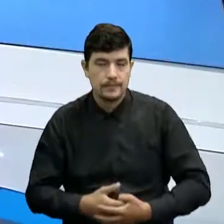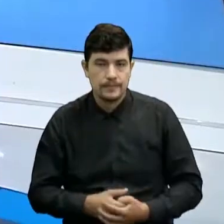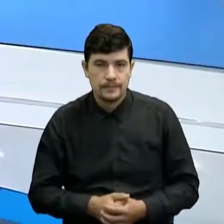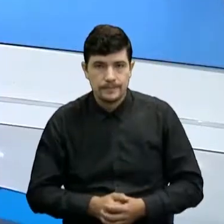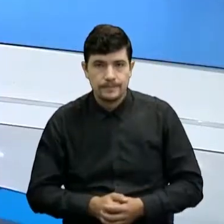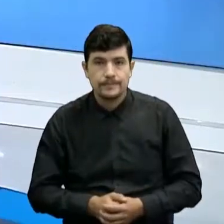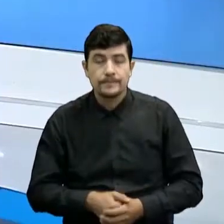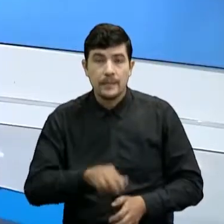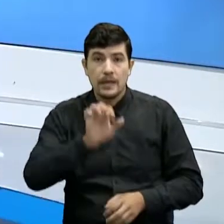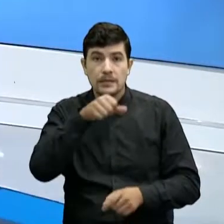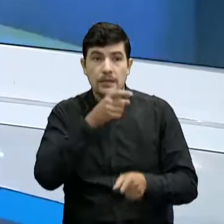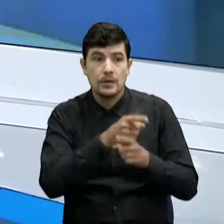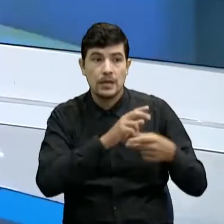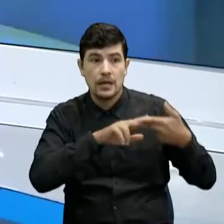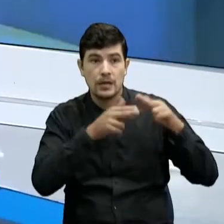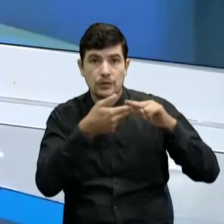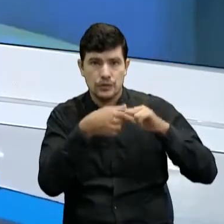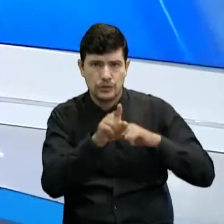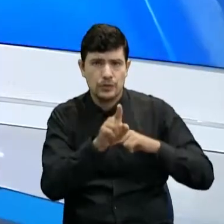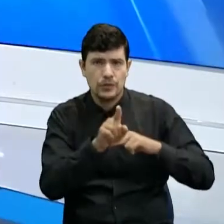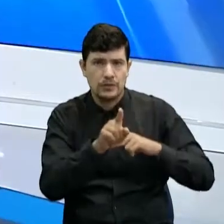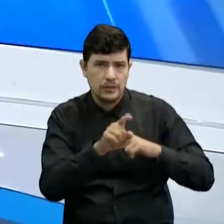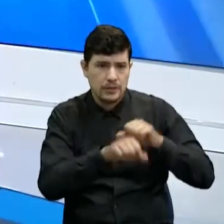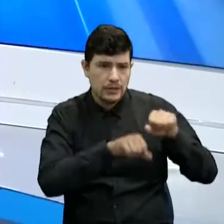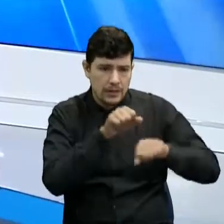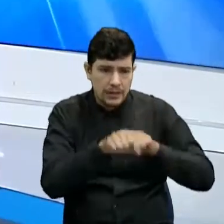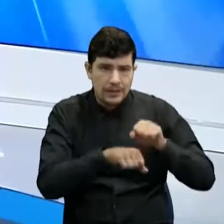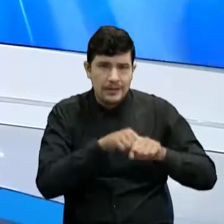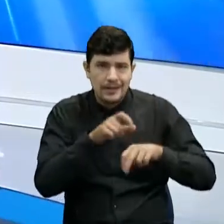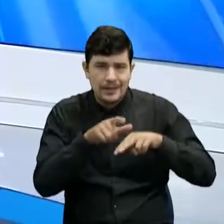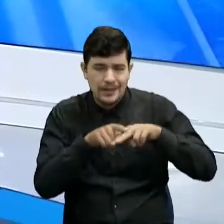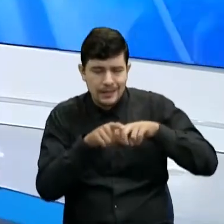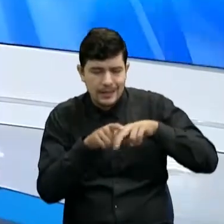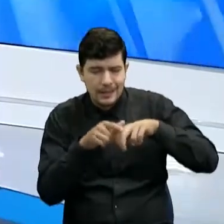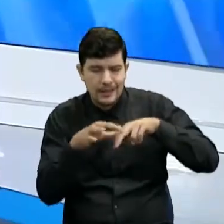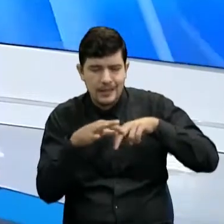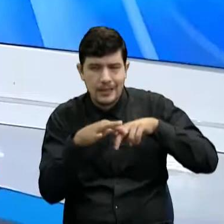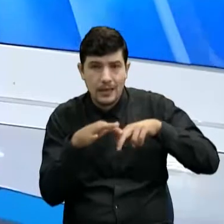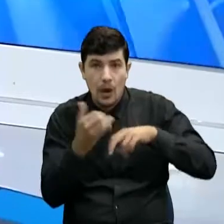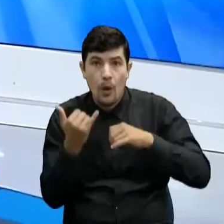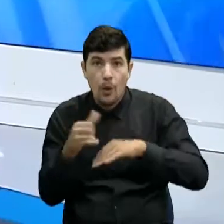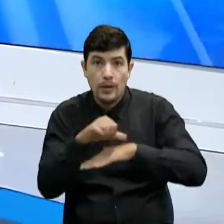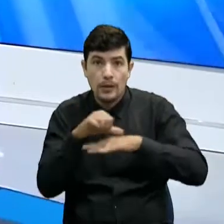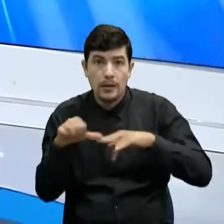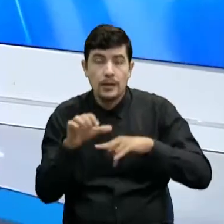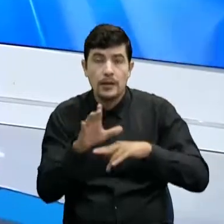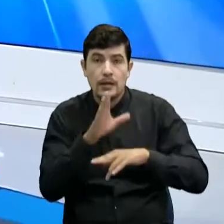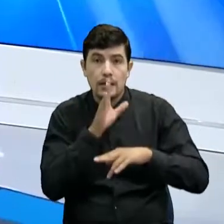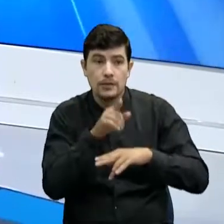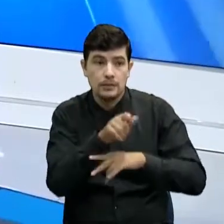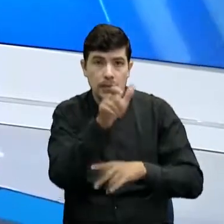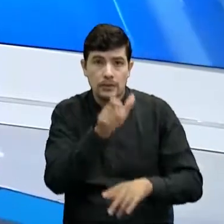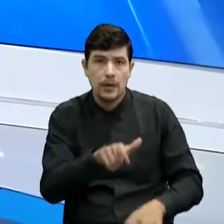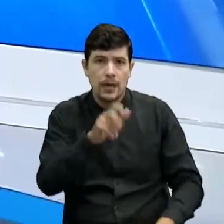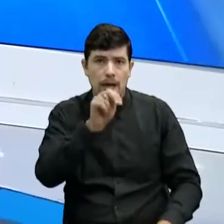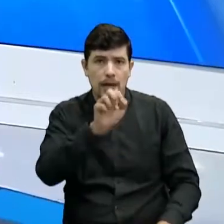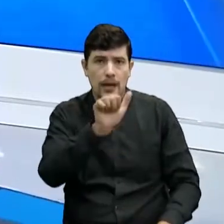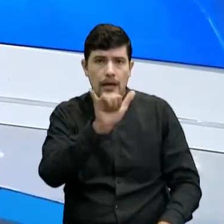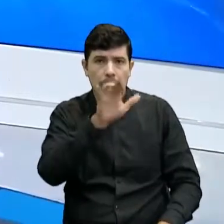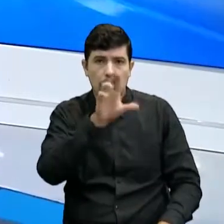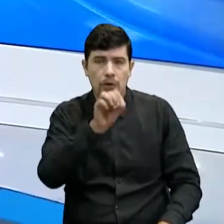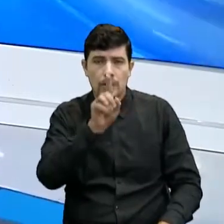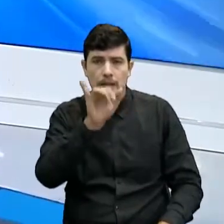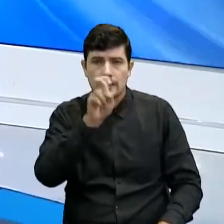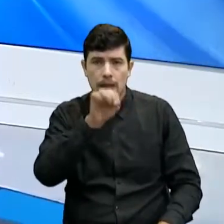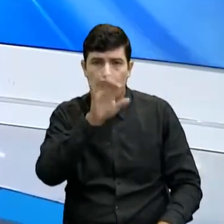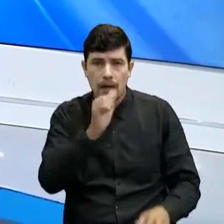Y a propósito del ciclismo y de las rodillas, pues de esa parte del cuerpo fue operado hoy Nairo Quintana, quien tuvo muchos inconvenientes en el Tour de Francia